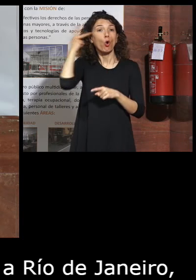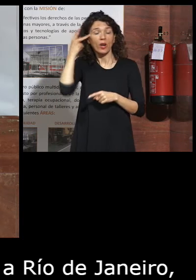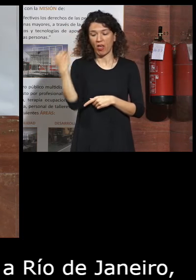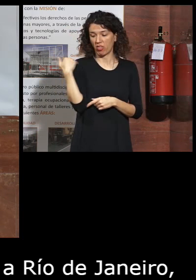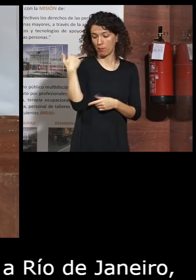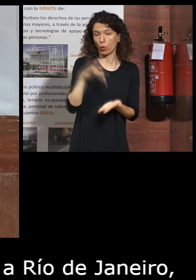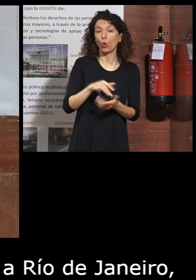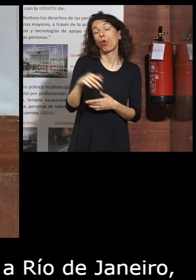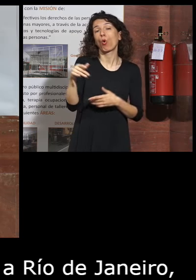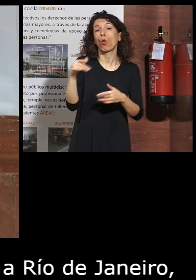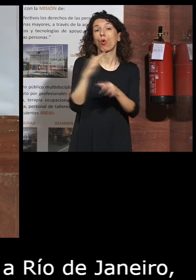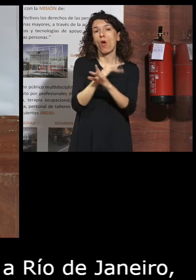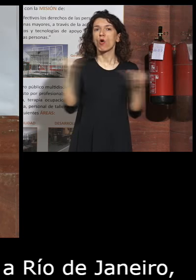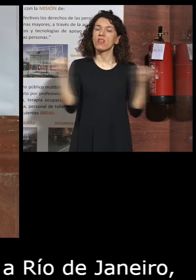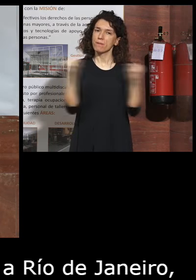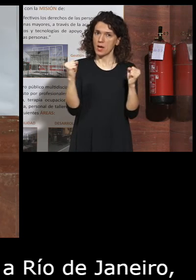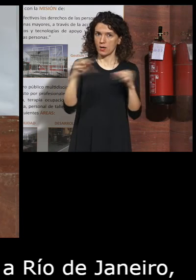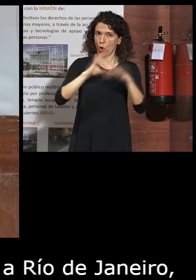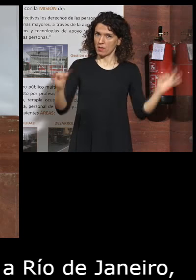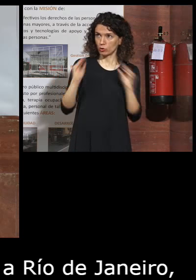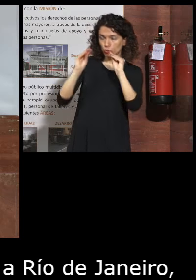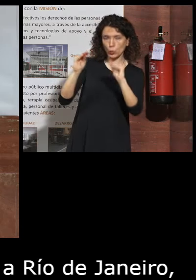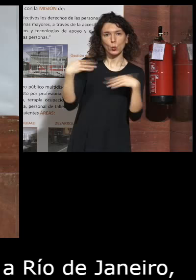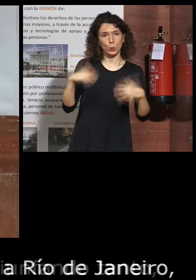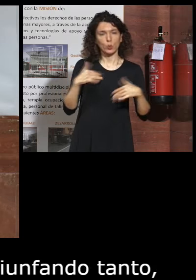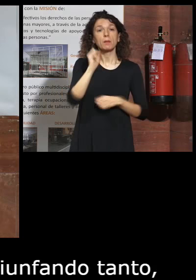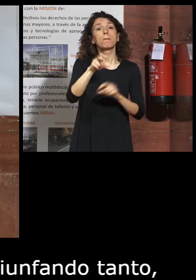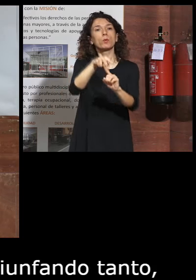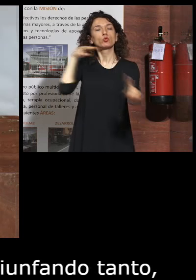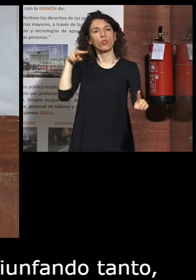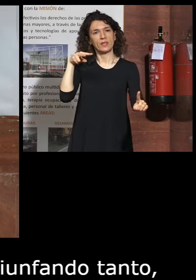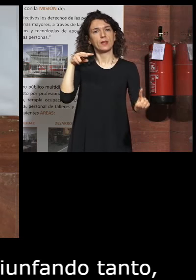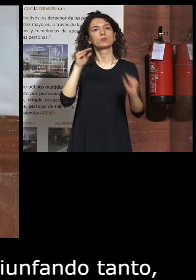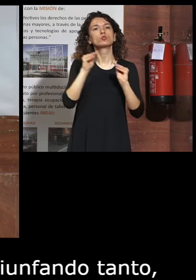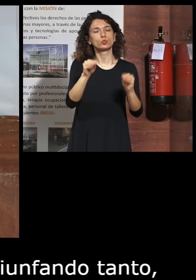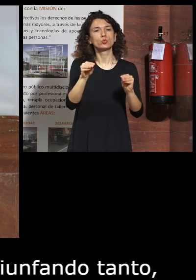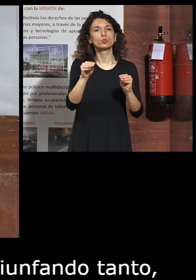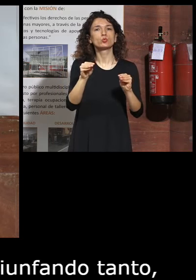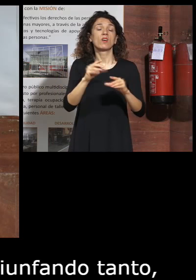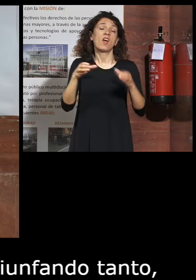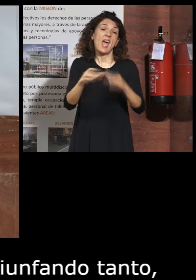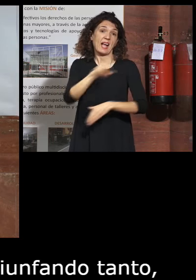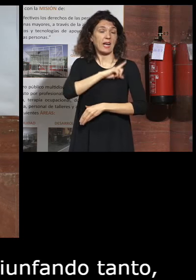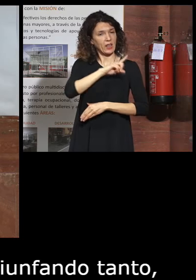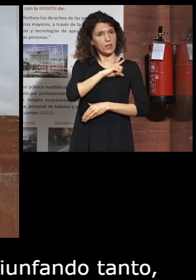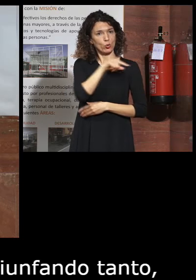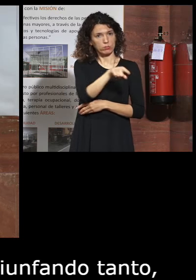en los Juegos de Invierno y luego también el enfoque del ejército y de las fuerzas armadas que es muy importante